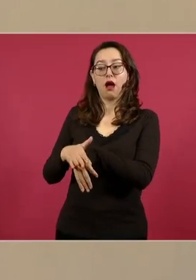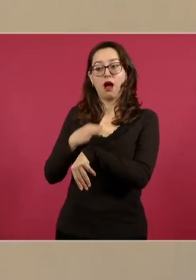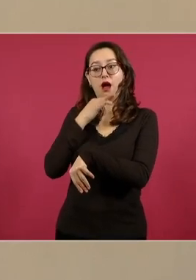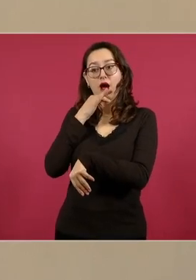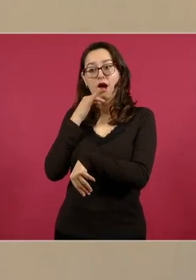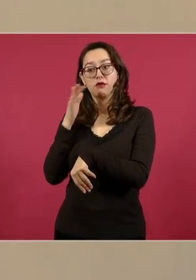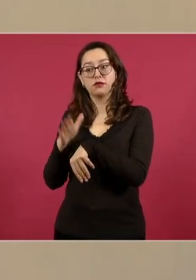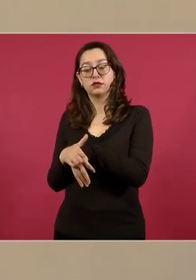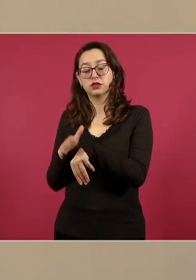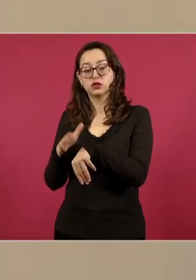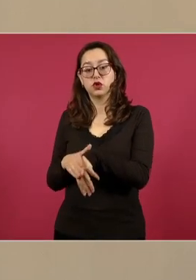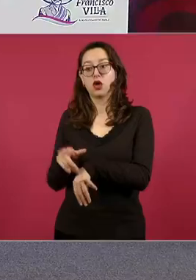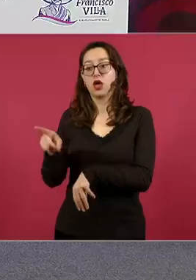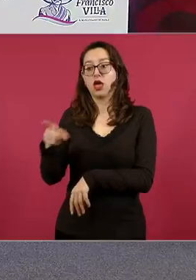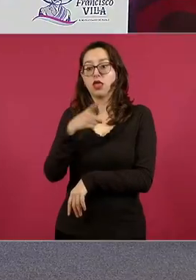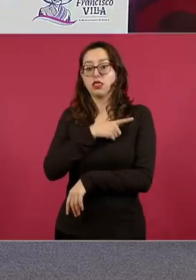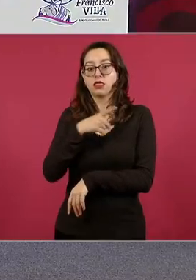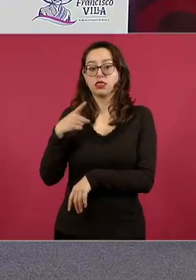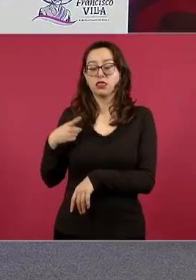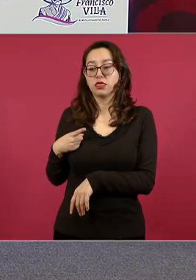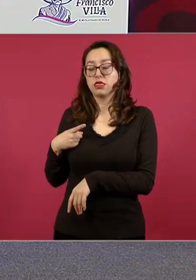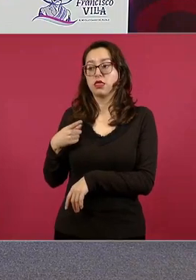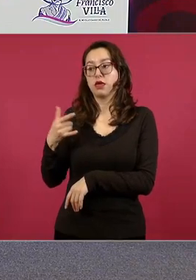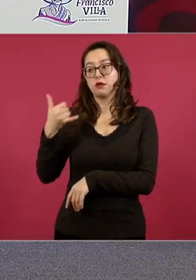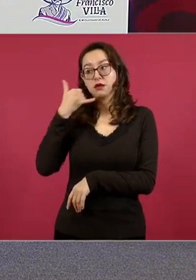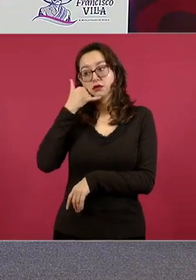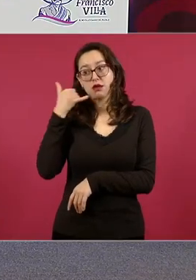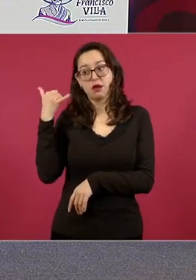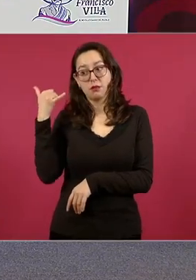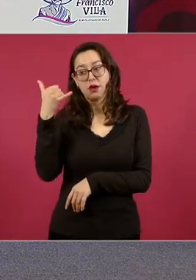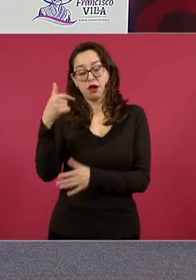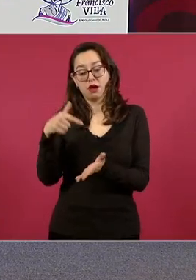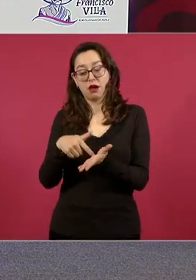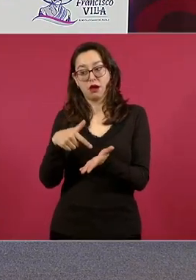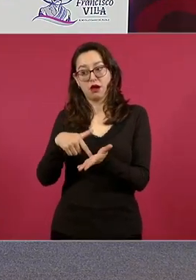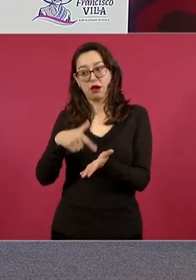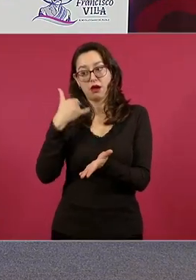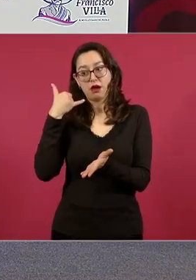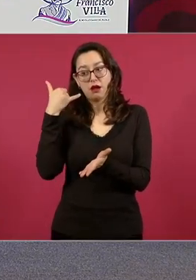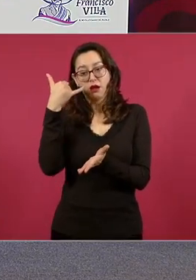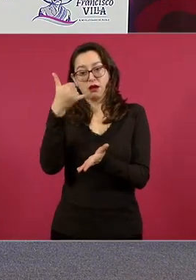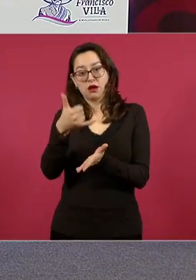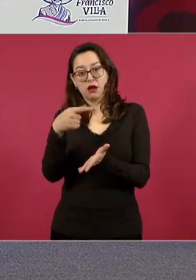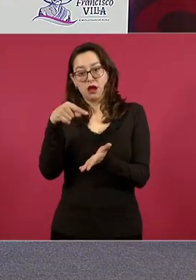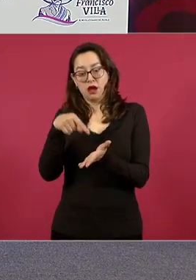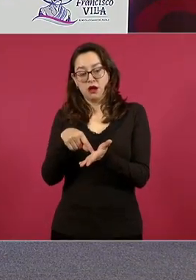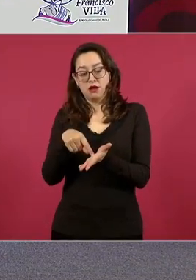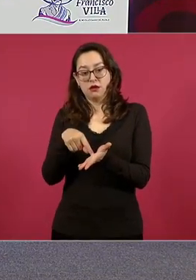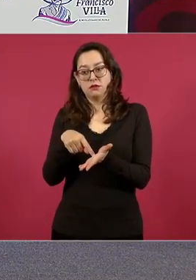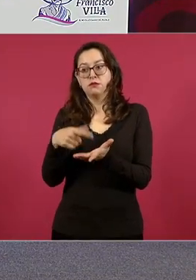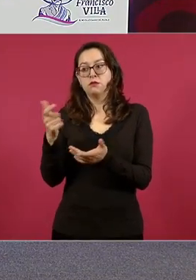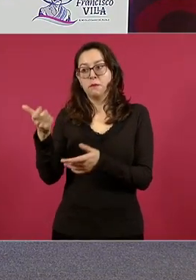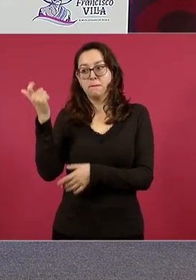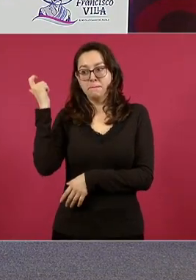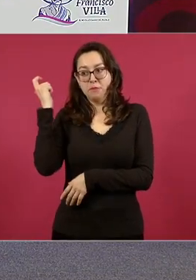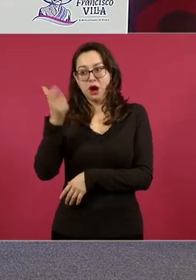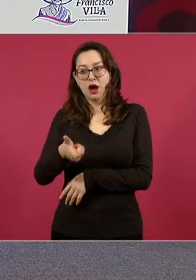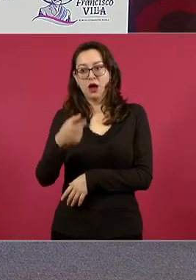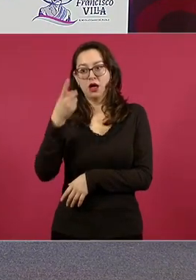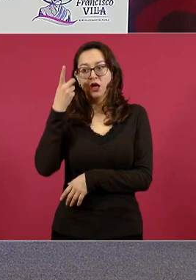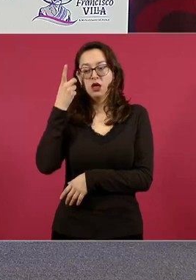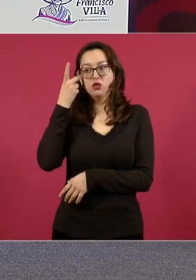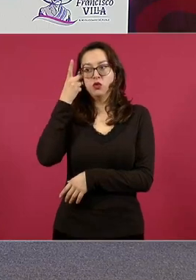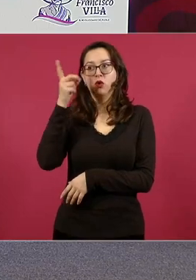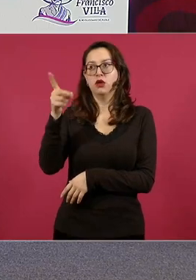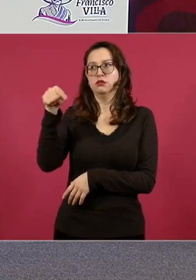encargado, indicándole que debería marcar a un teléfono, por qué tendría que pagar derecho de piso.